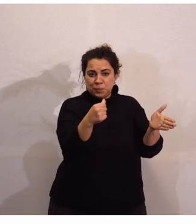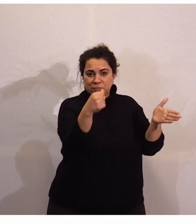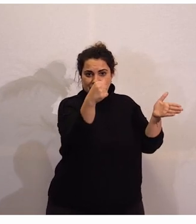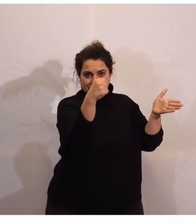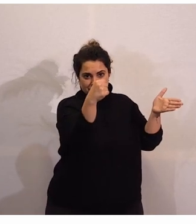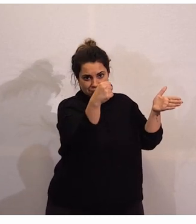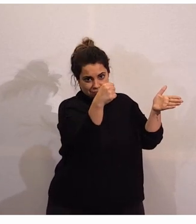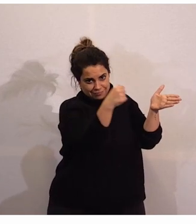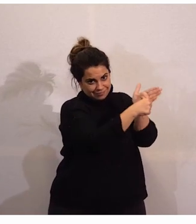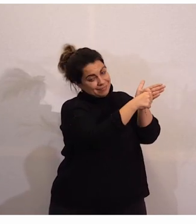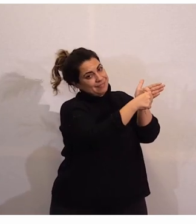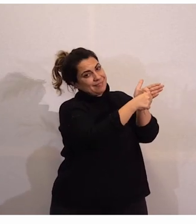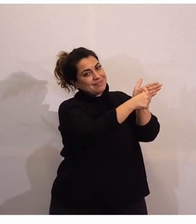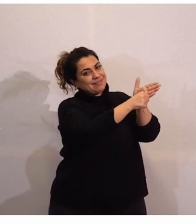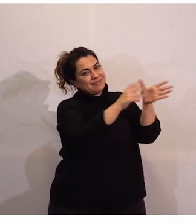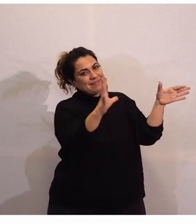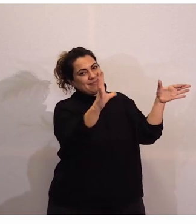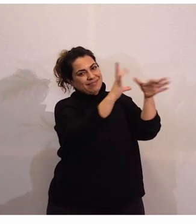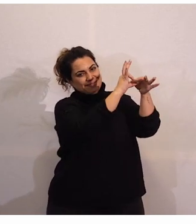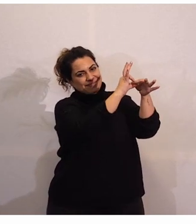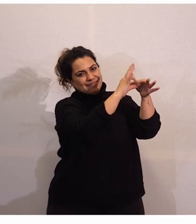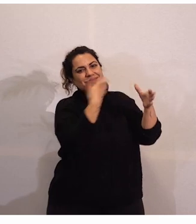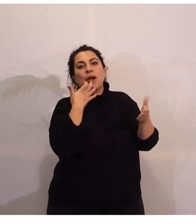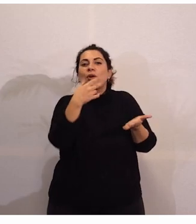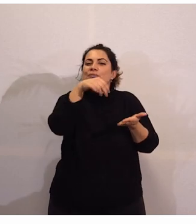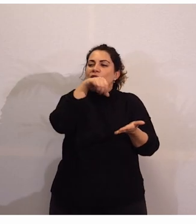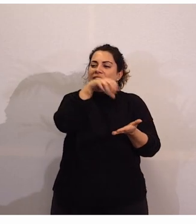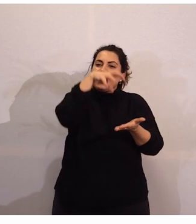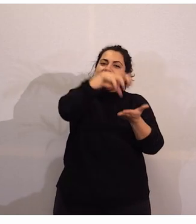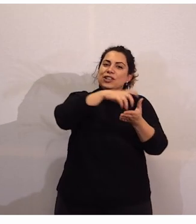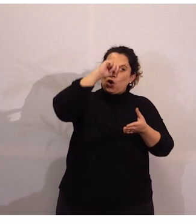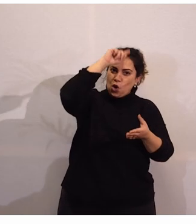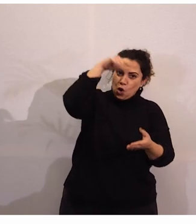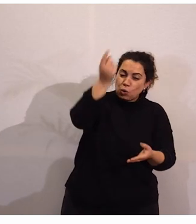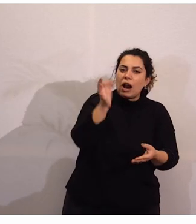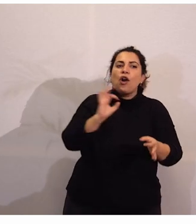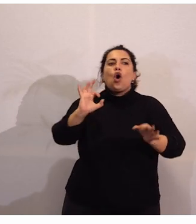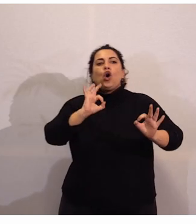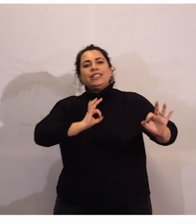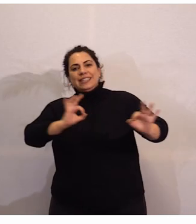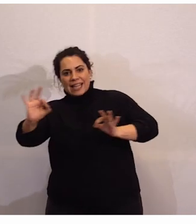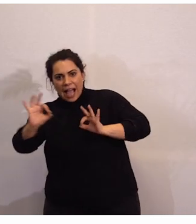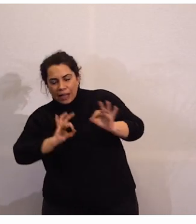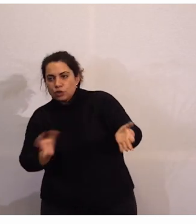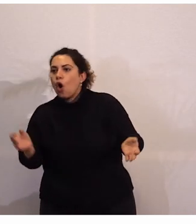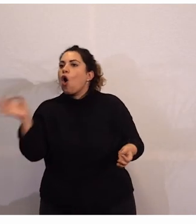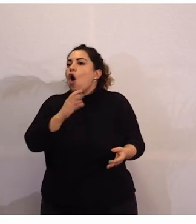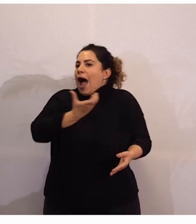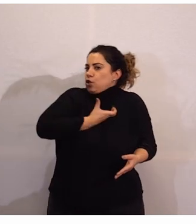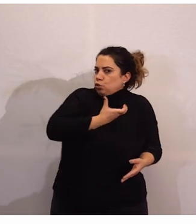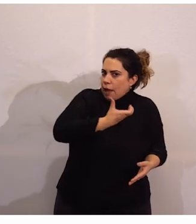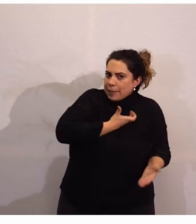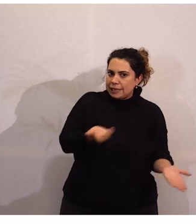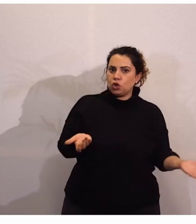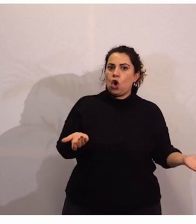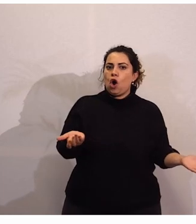en donde, en cada, por ejemplo, en el centro cultural, en el teatro, en el ayuntamiento,